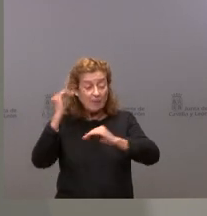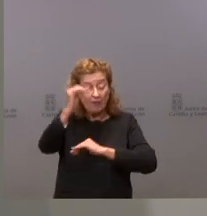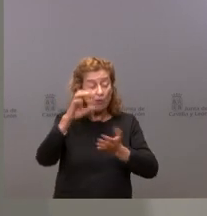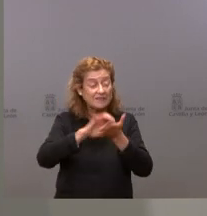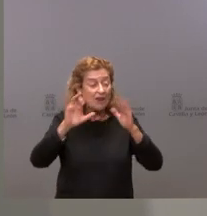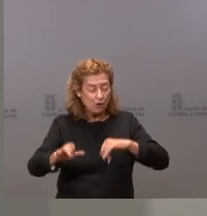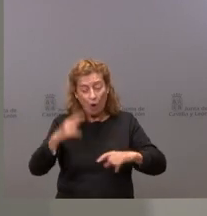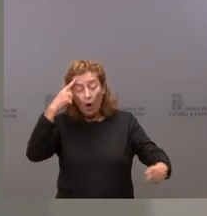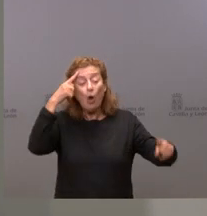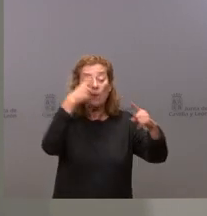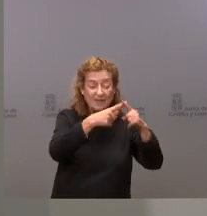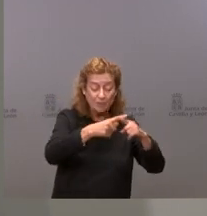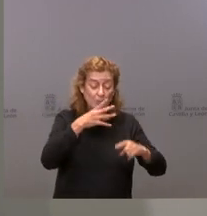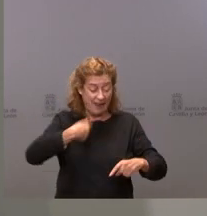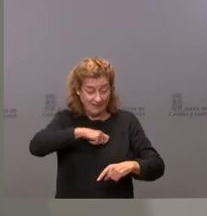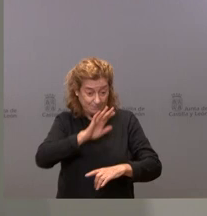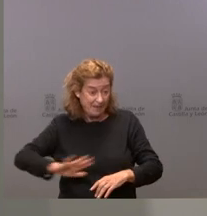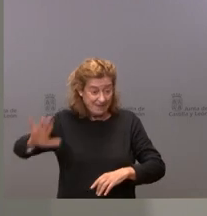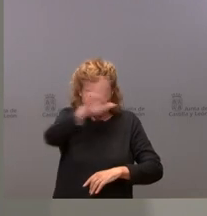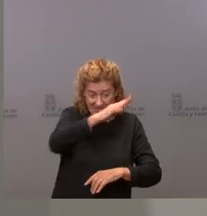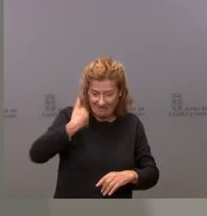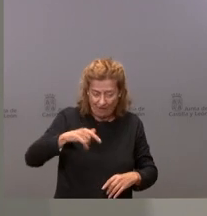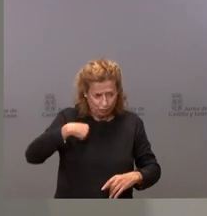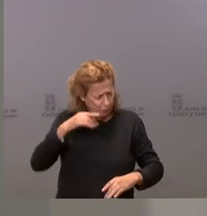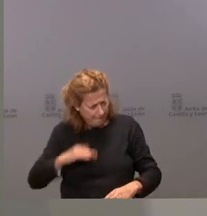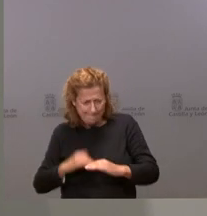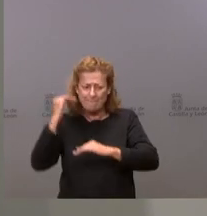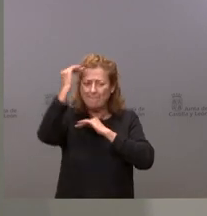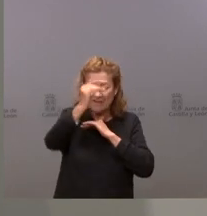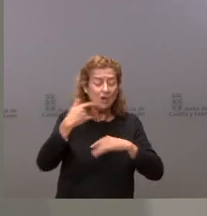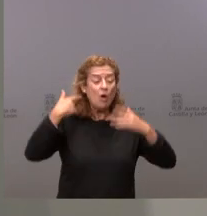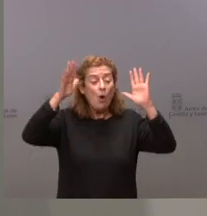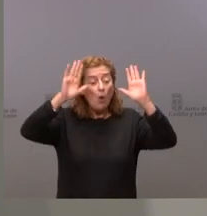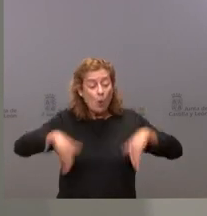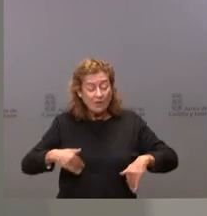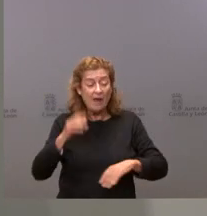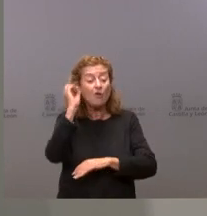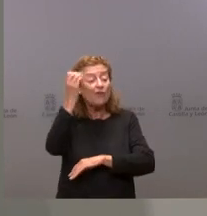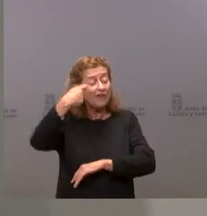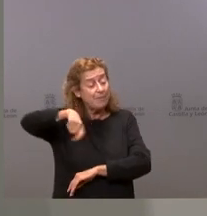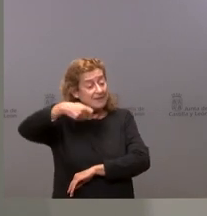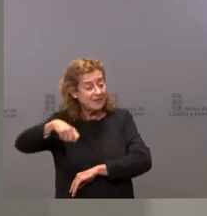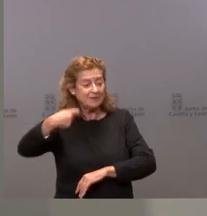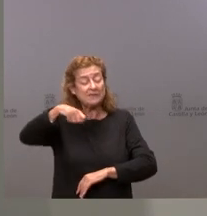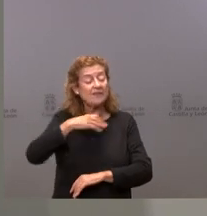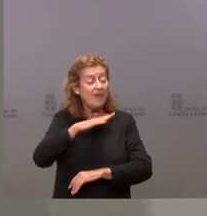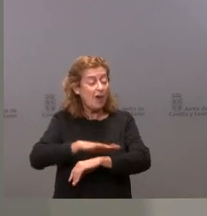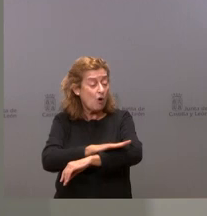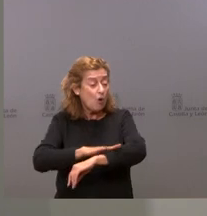planteaban de vacunación para el conjunto nacional. En la última conferencia de presidentes, el presidente del Gobierno planteó acabar